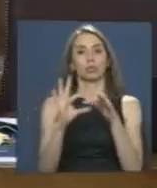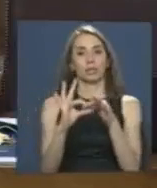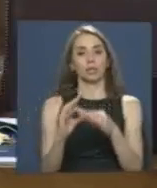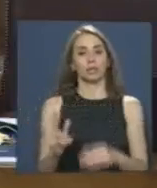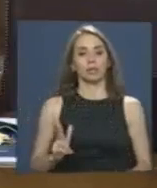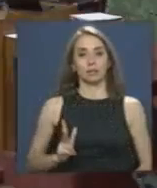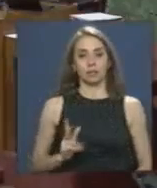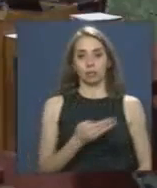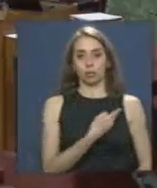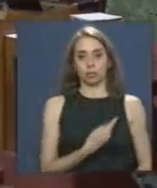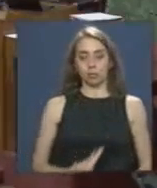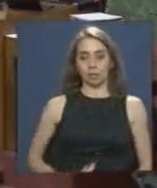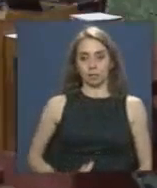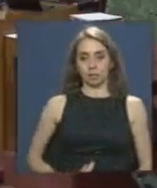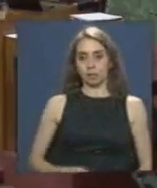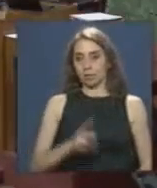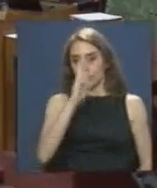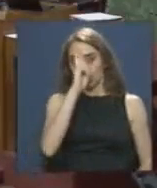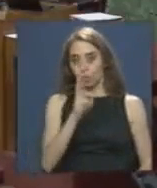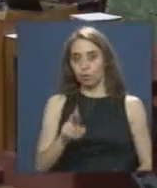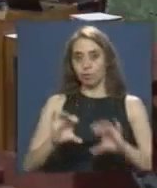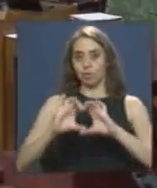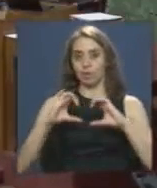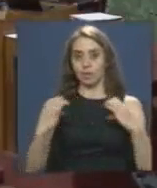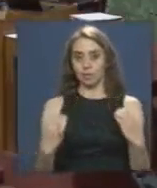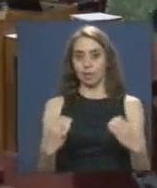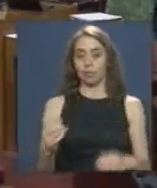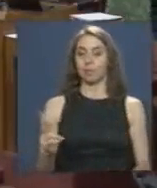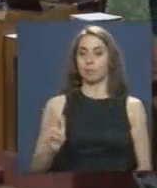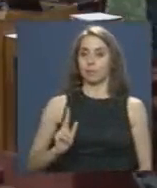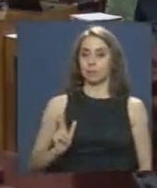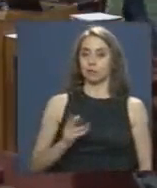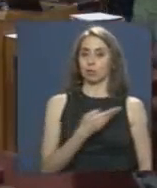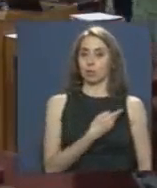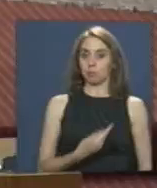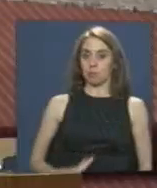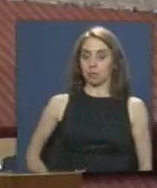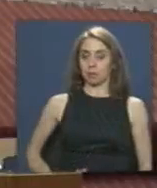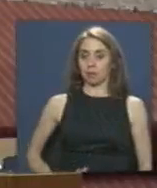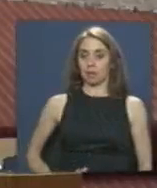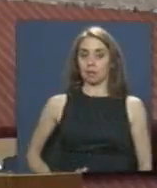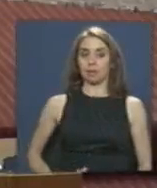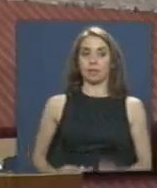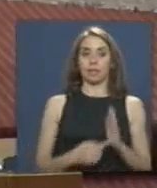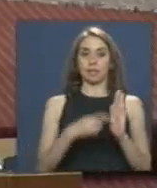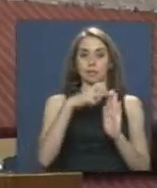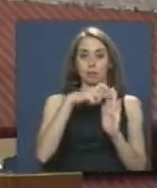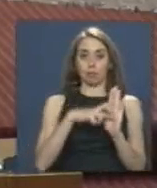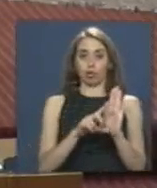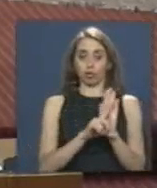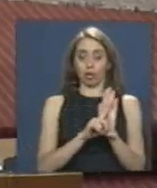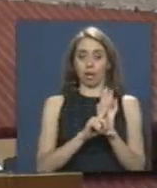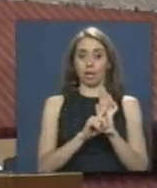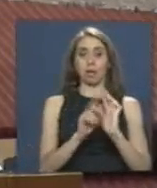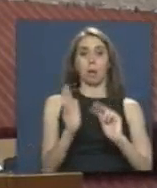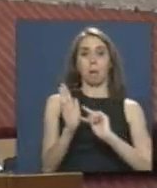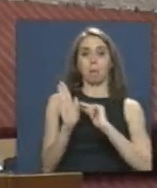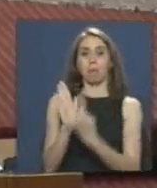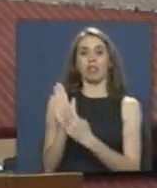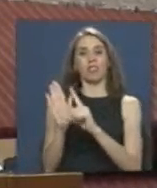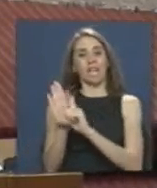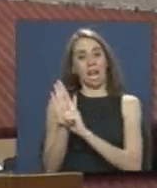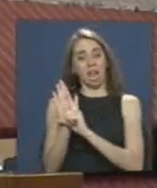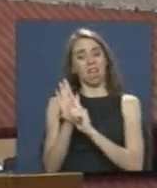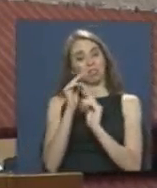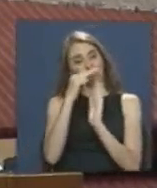Señor Presidente, honorable Cámara. Señor Presidente, creo que la reforma que plantea este proyecto es necesaria y